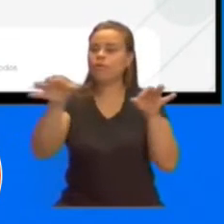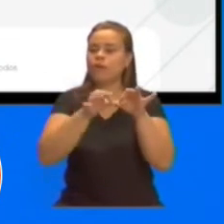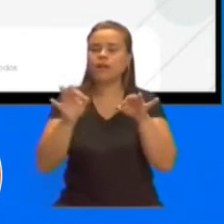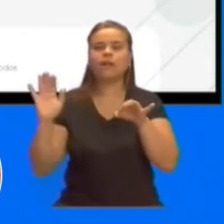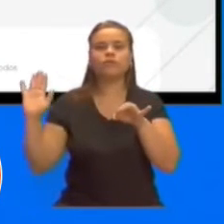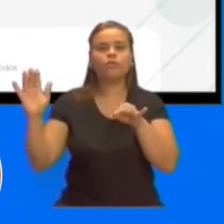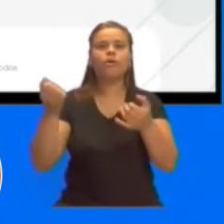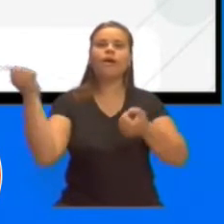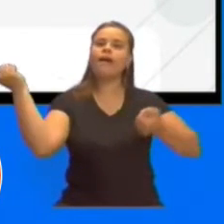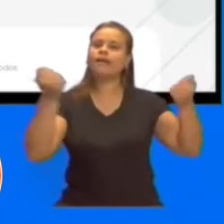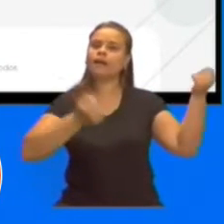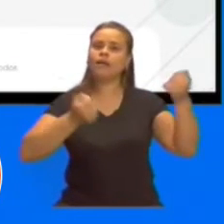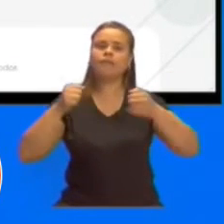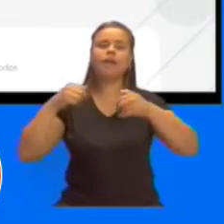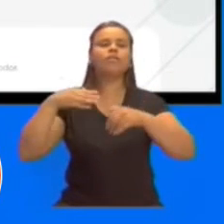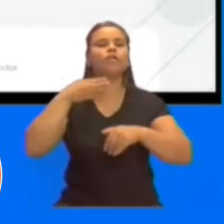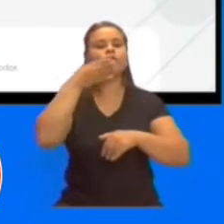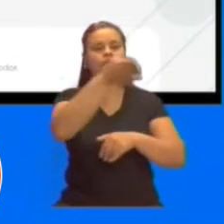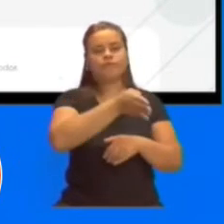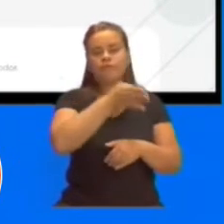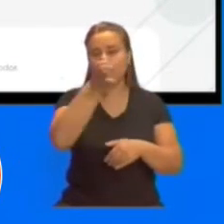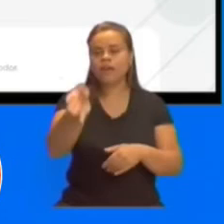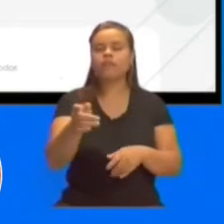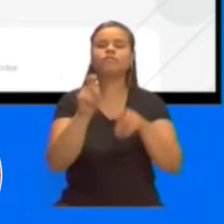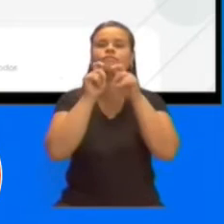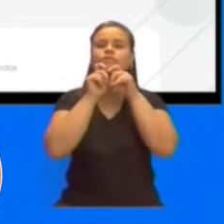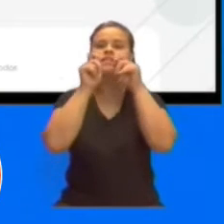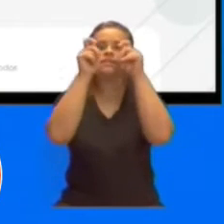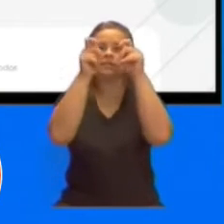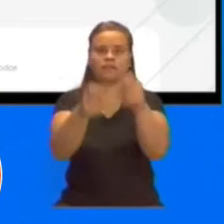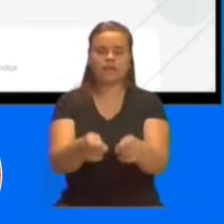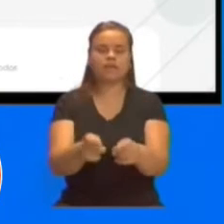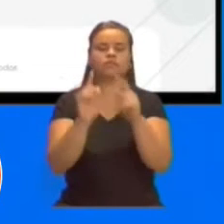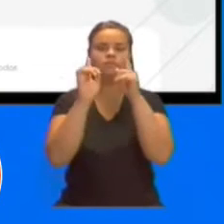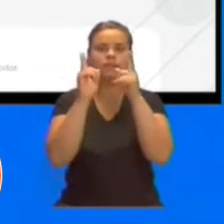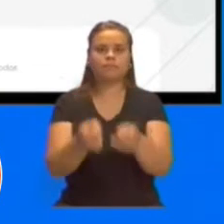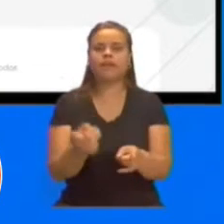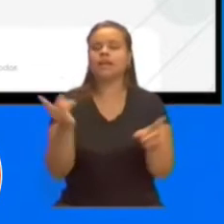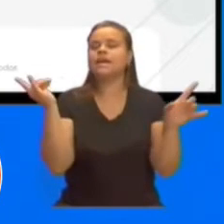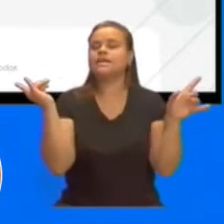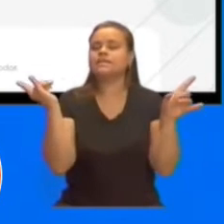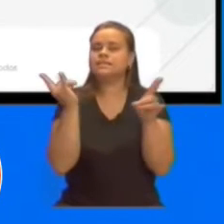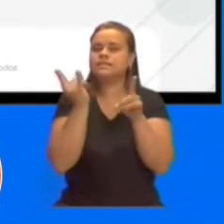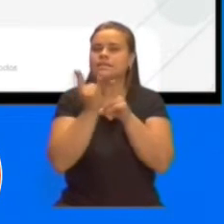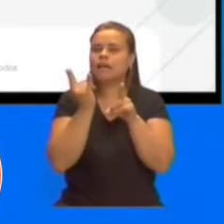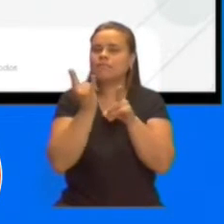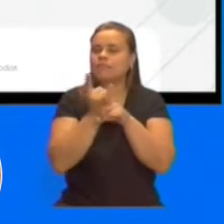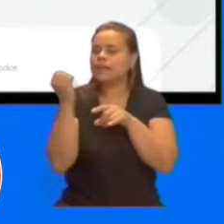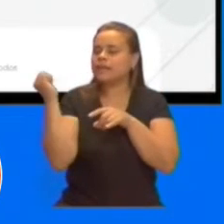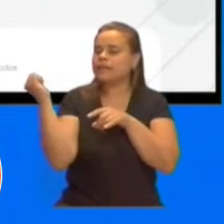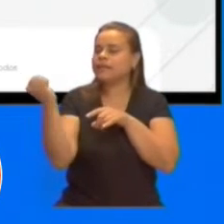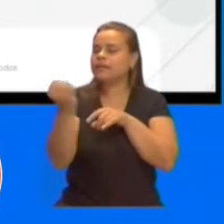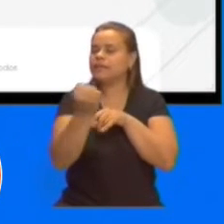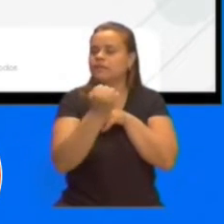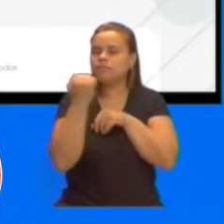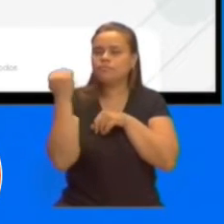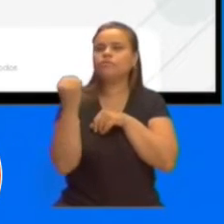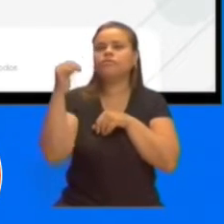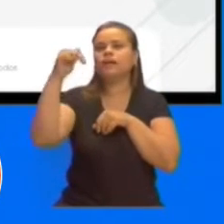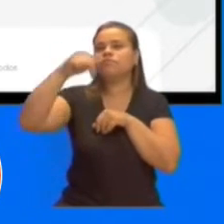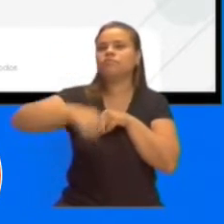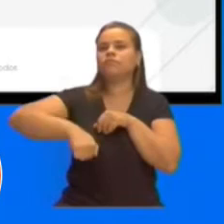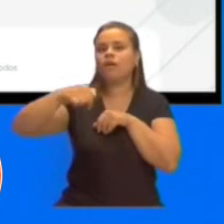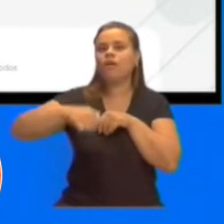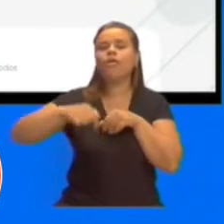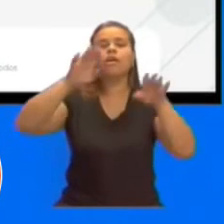fundaciones, con asociaciones civiles, pero también siempre centralizando la coordinación con los hospitales y centros de salud